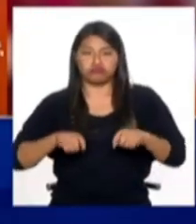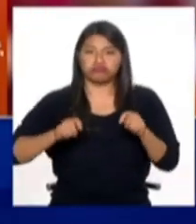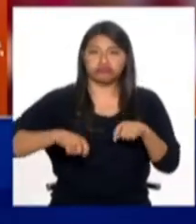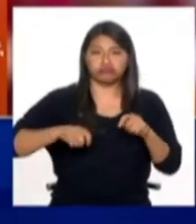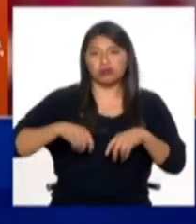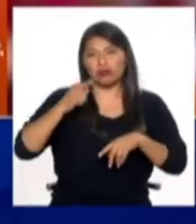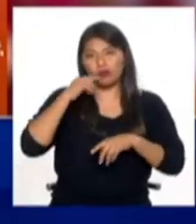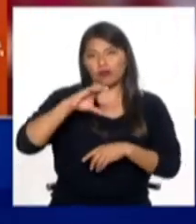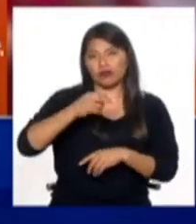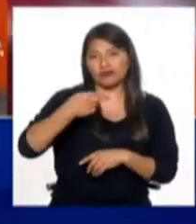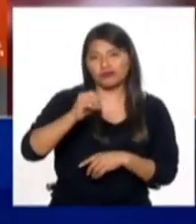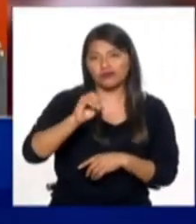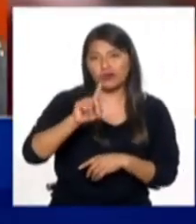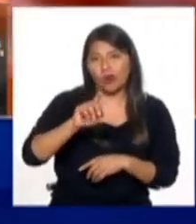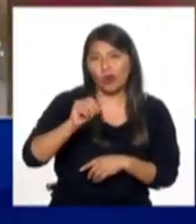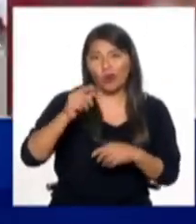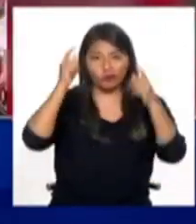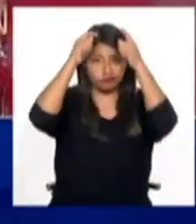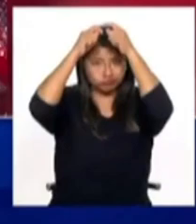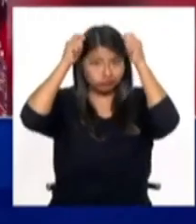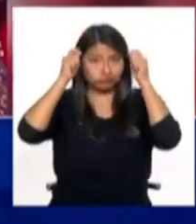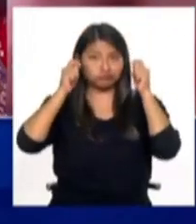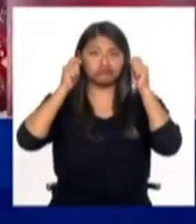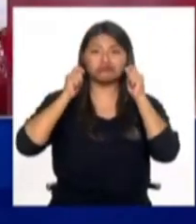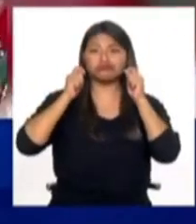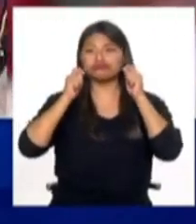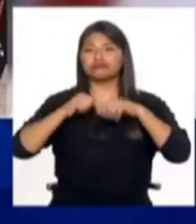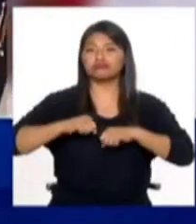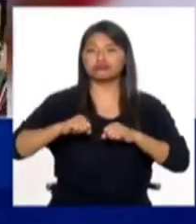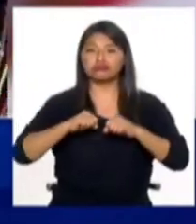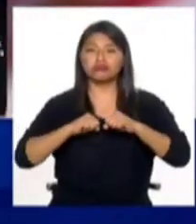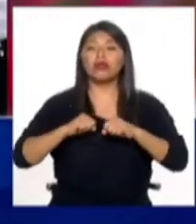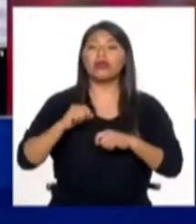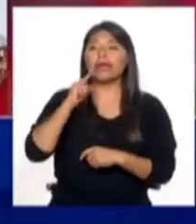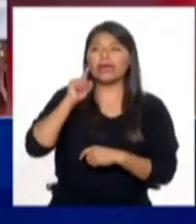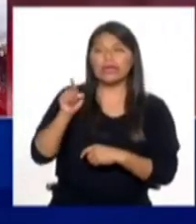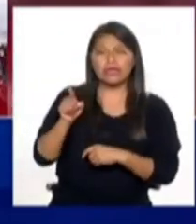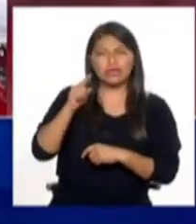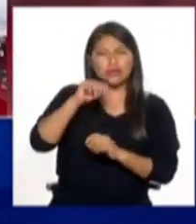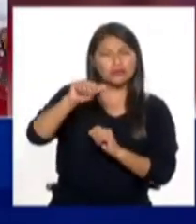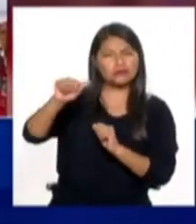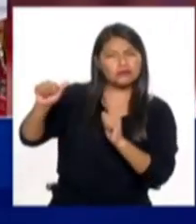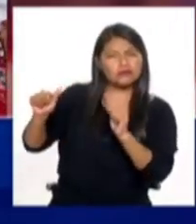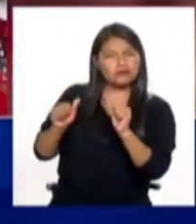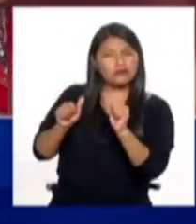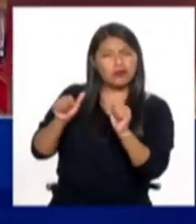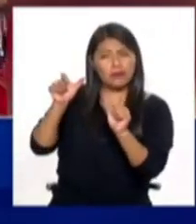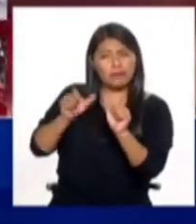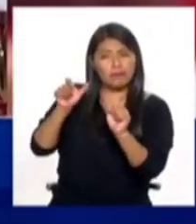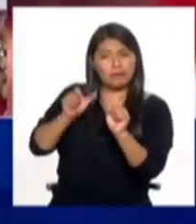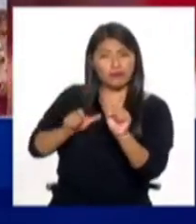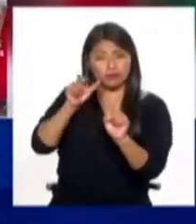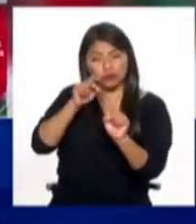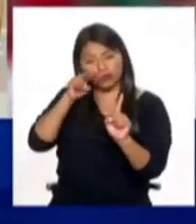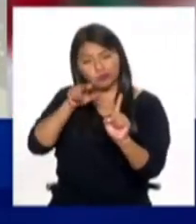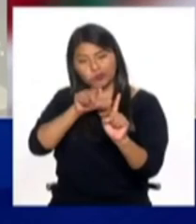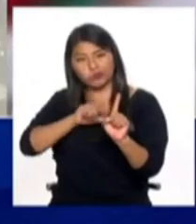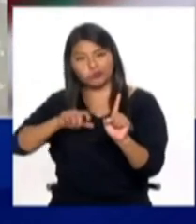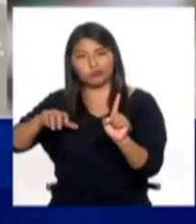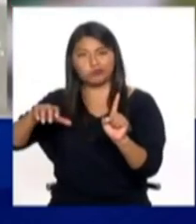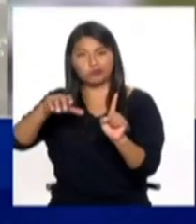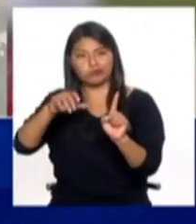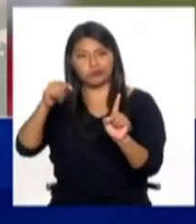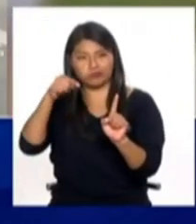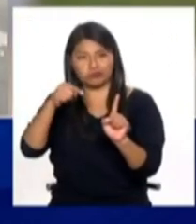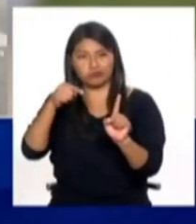conoce como un cholo. Y lo interesante del video es que detrás hay una serie de sesgos que todavía no terminamos de reconocer y que básicamente